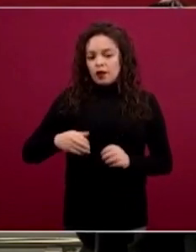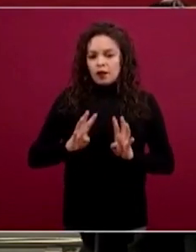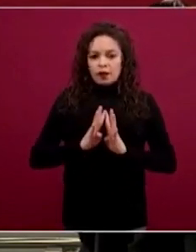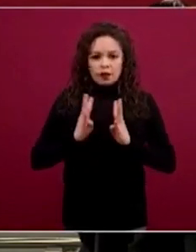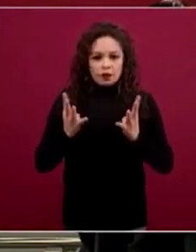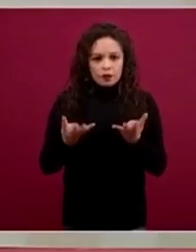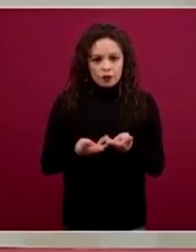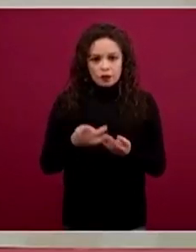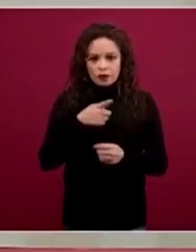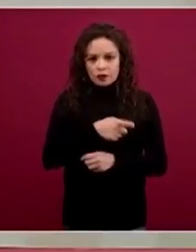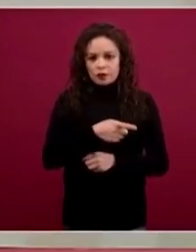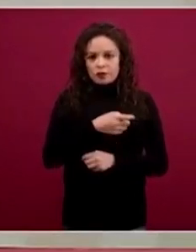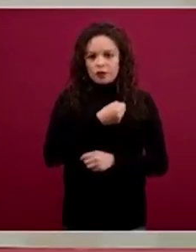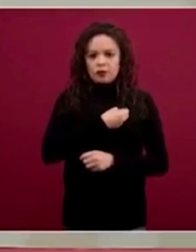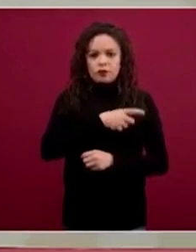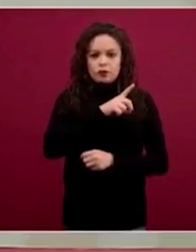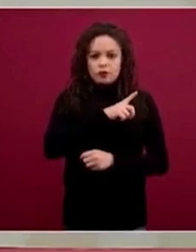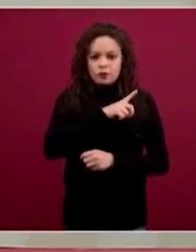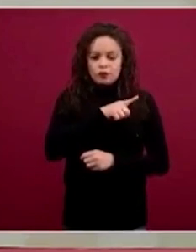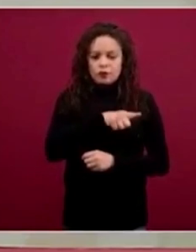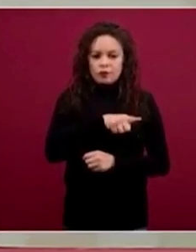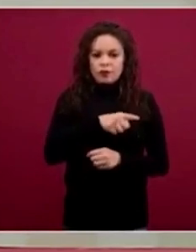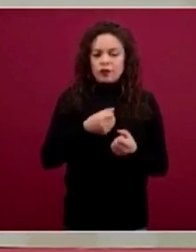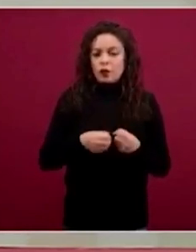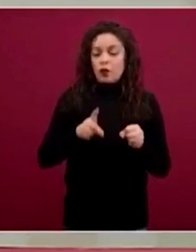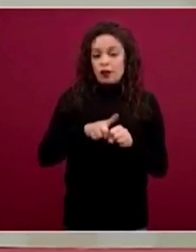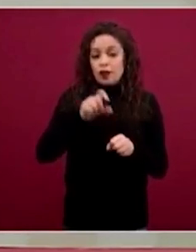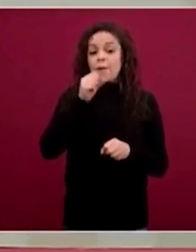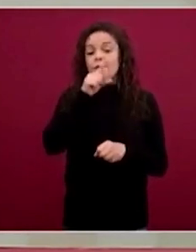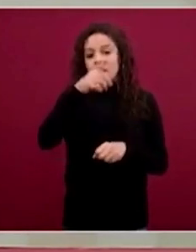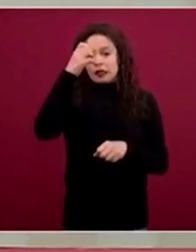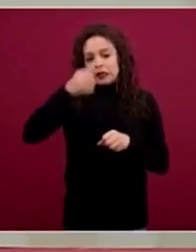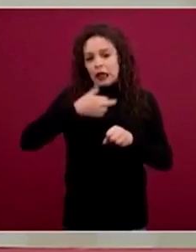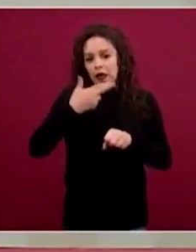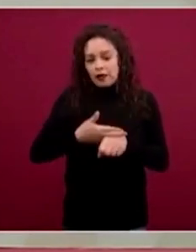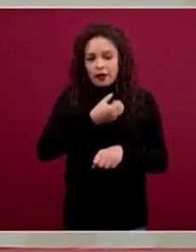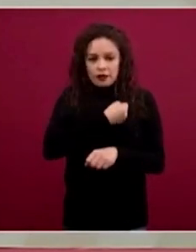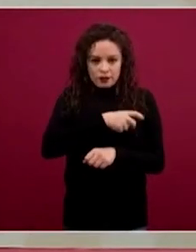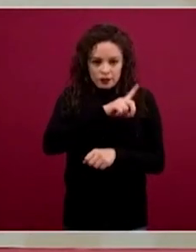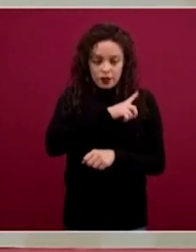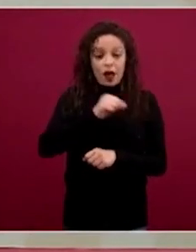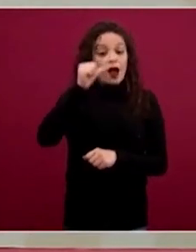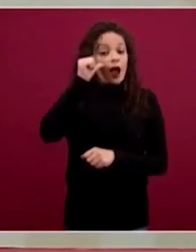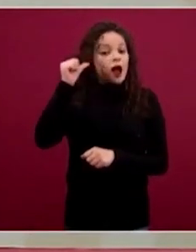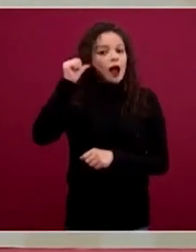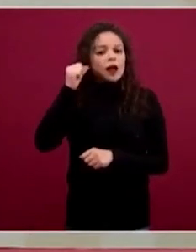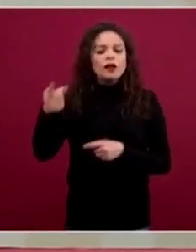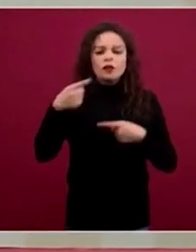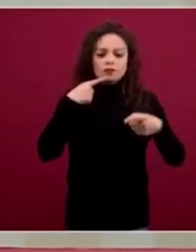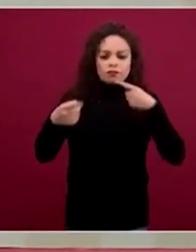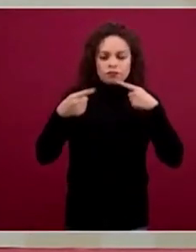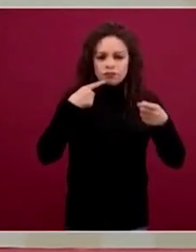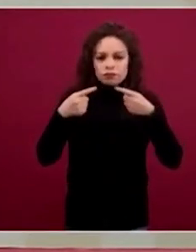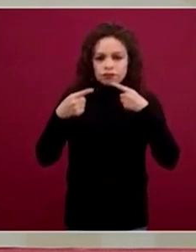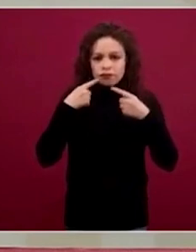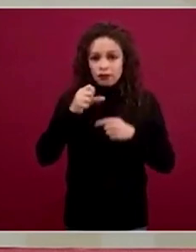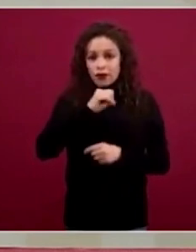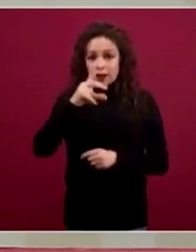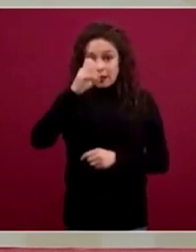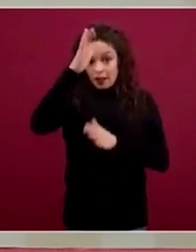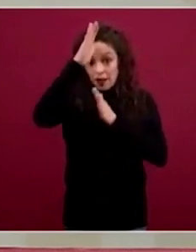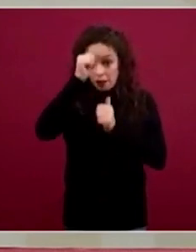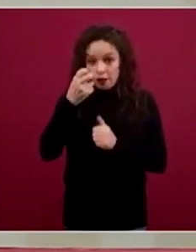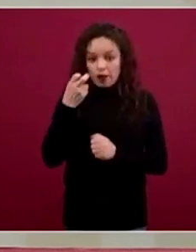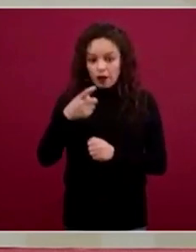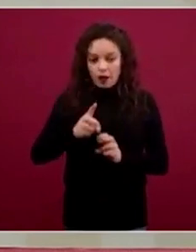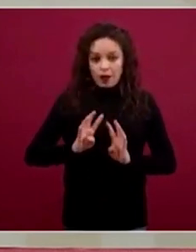doctor Jorge Alcocer, quien además es el secretario de Salud, que incorpora lo que ayer aprobó el consejo. Y entre